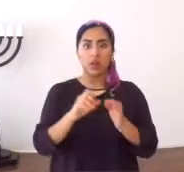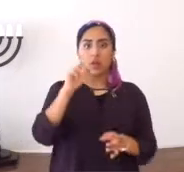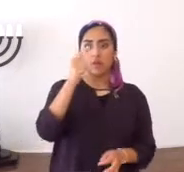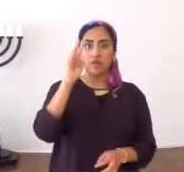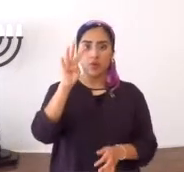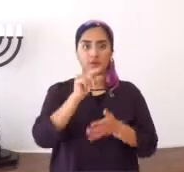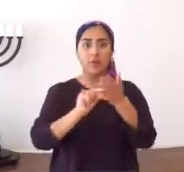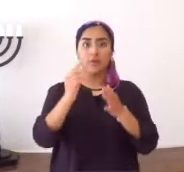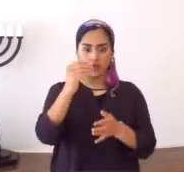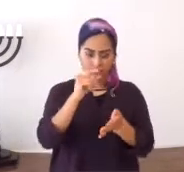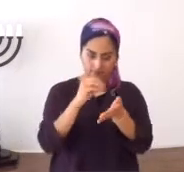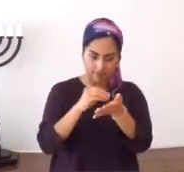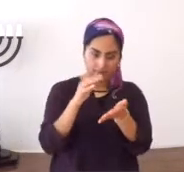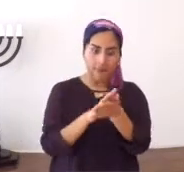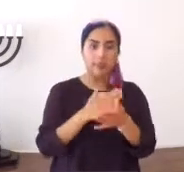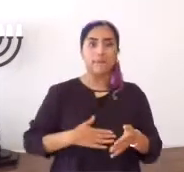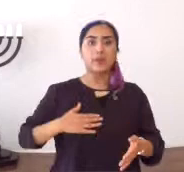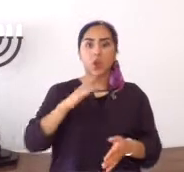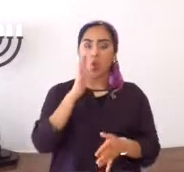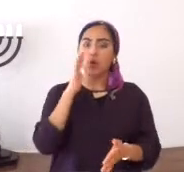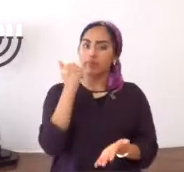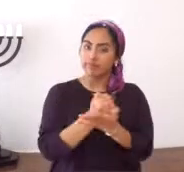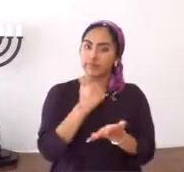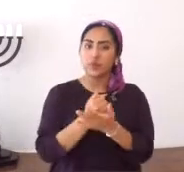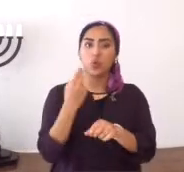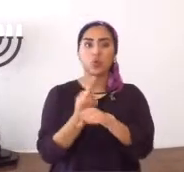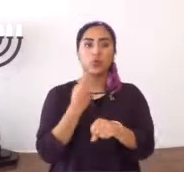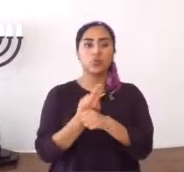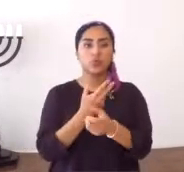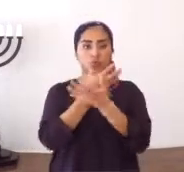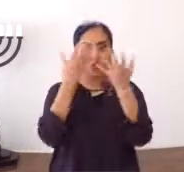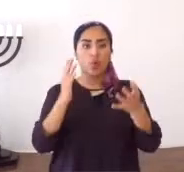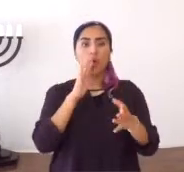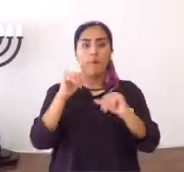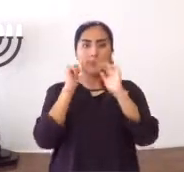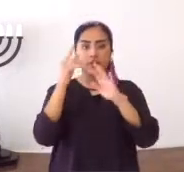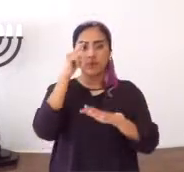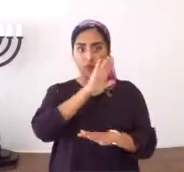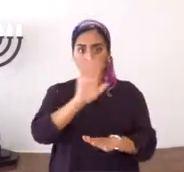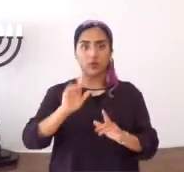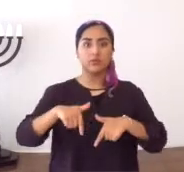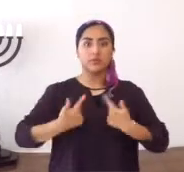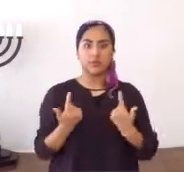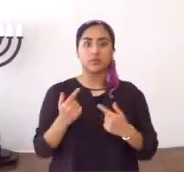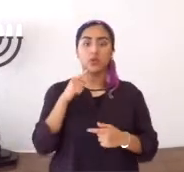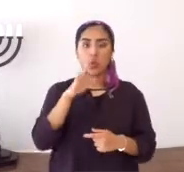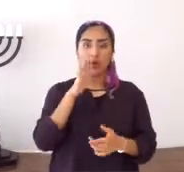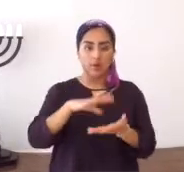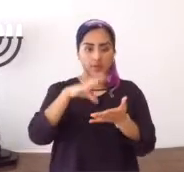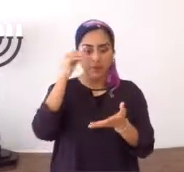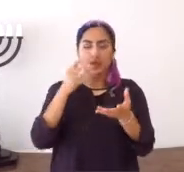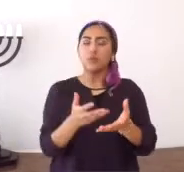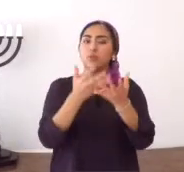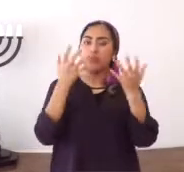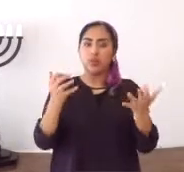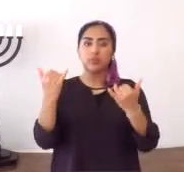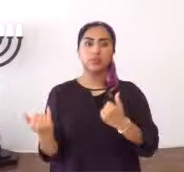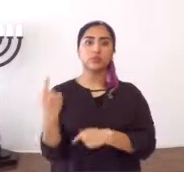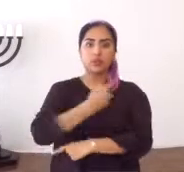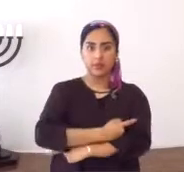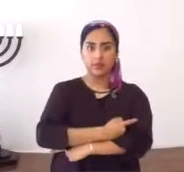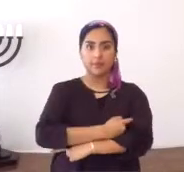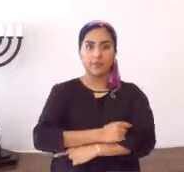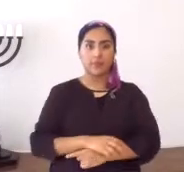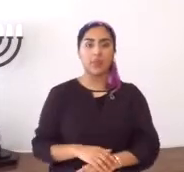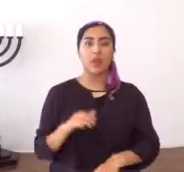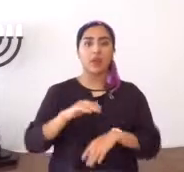Hechos, veinticuatro, verso catorce, anótelo usted, por favor, le va a servir, de mucho, va a ser de mucha bendición, para su vida, usted va